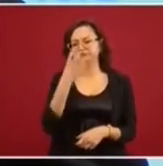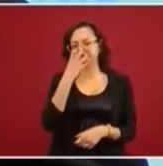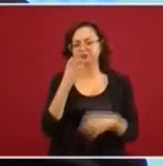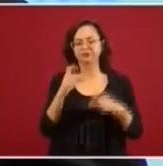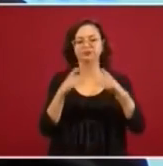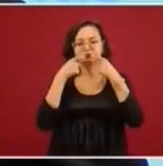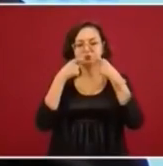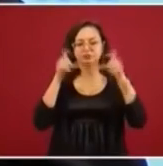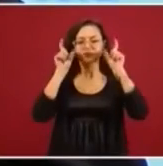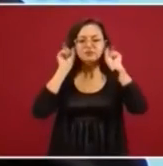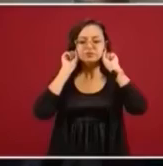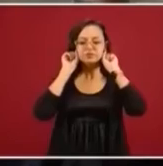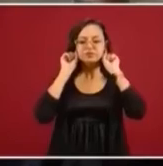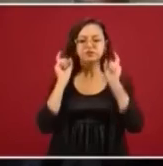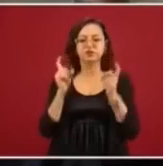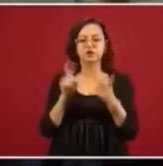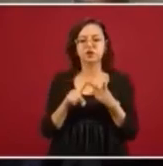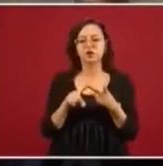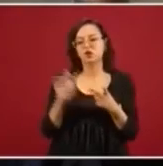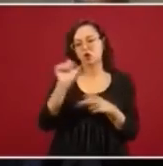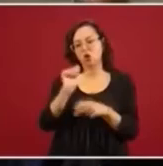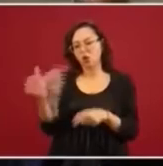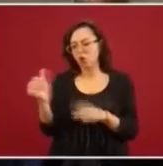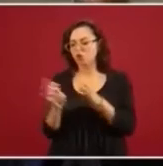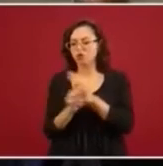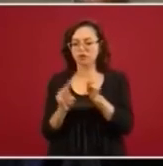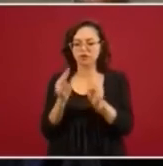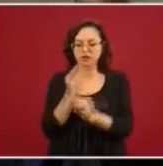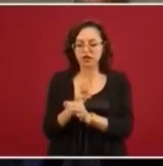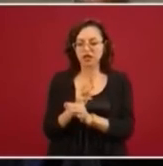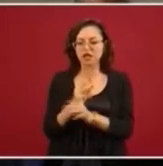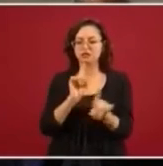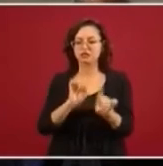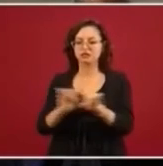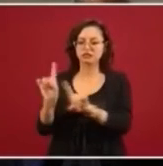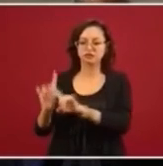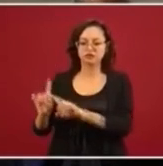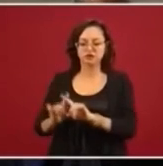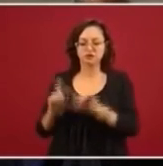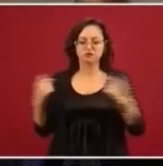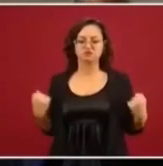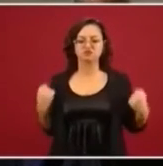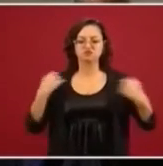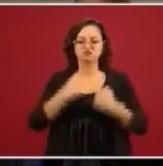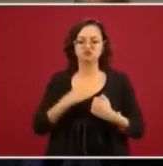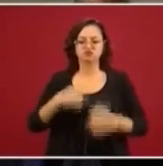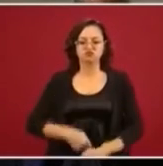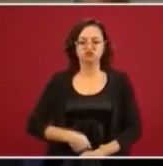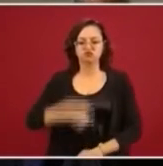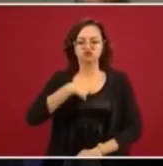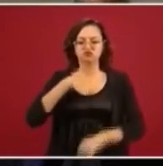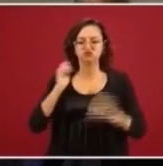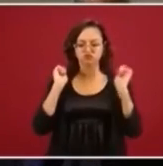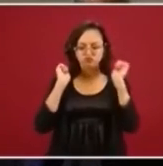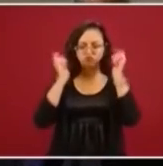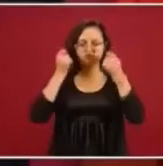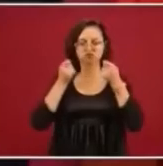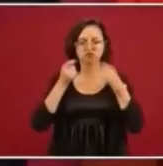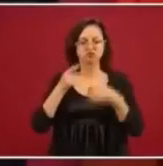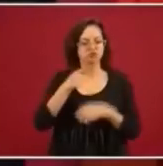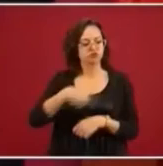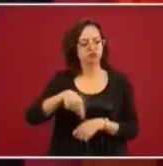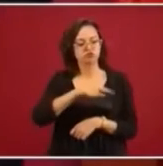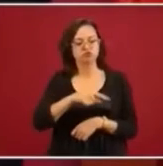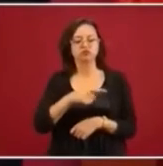acá, vamos a recibir otros equipos que nos pidieron para cubrir a los médicos o enfermeras que están en